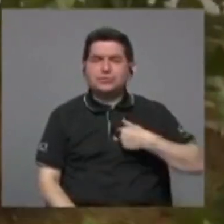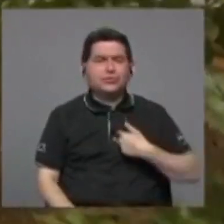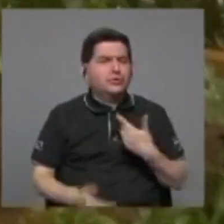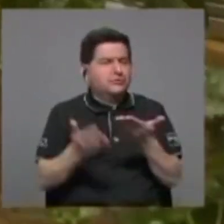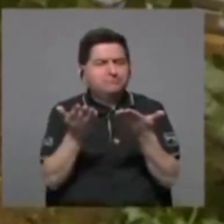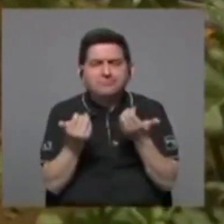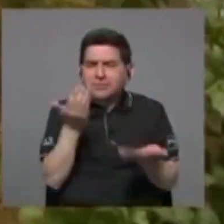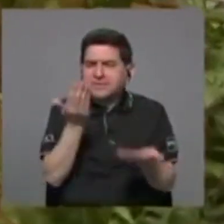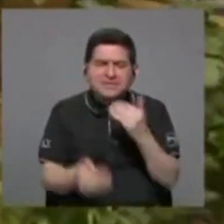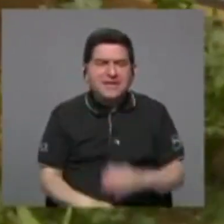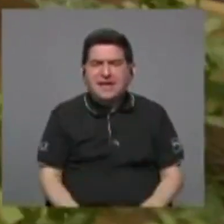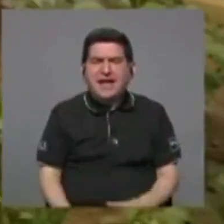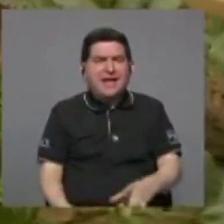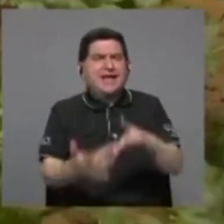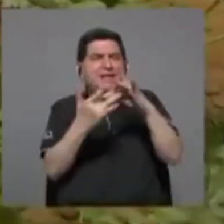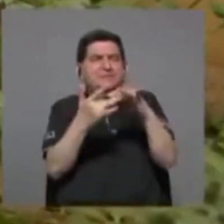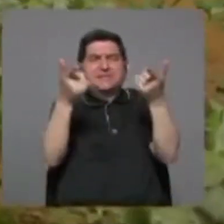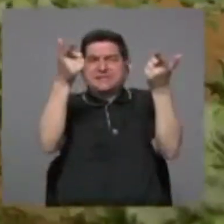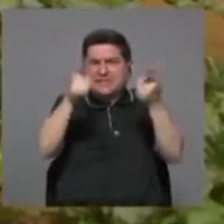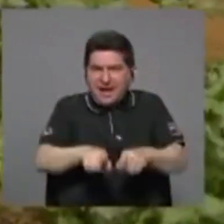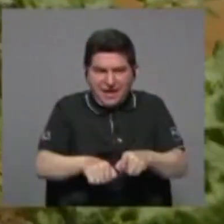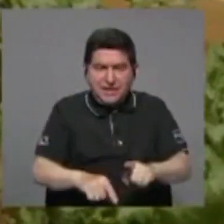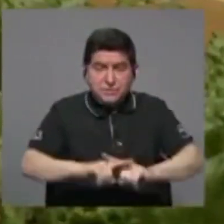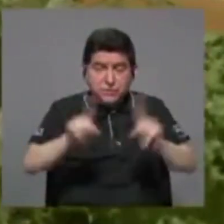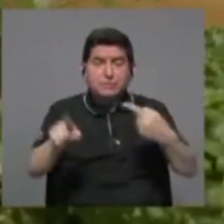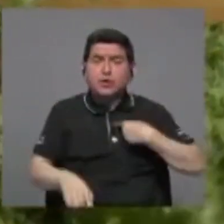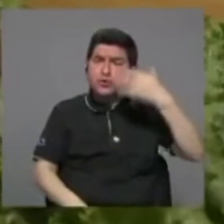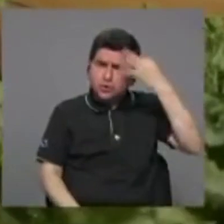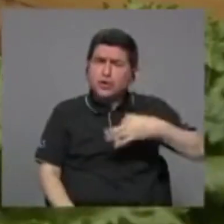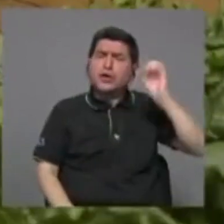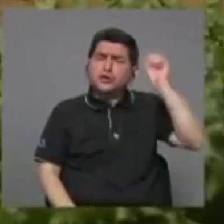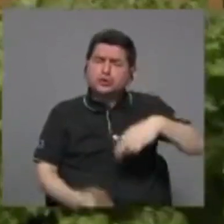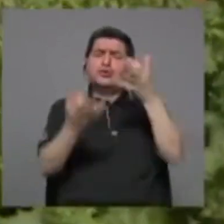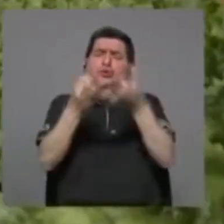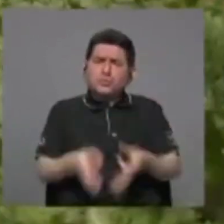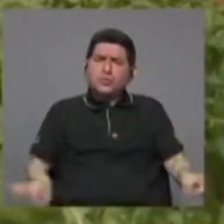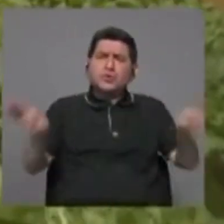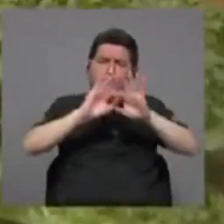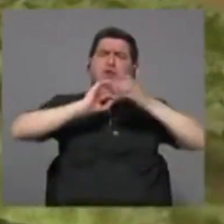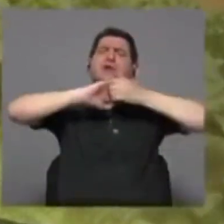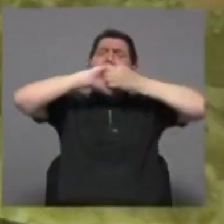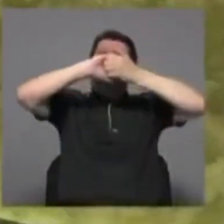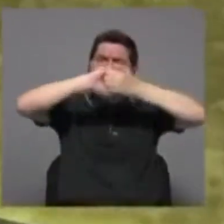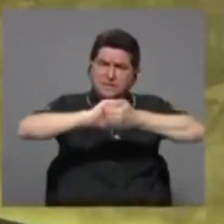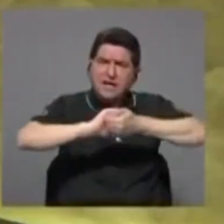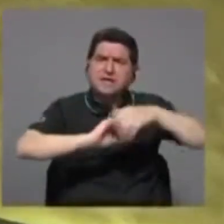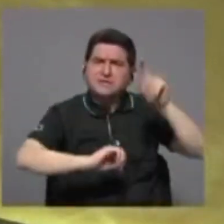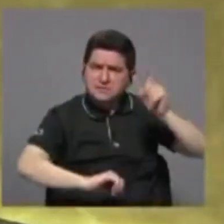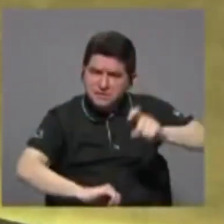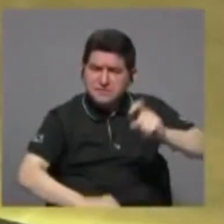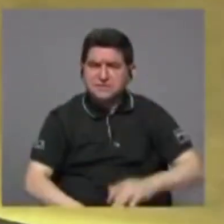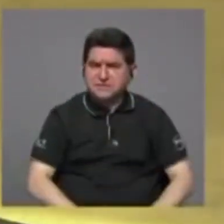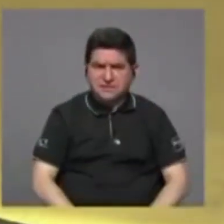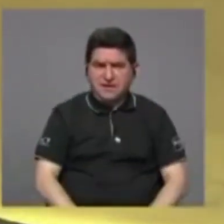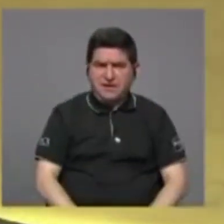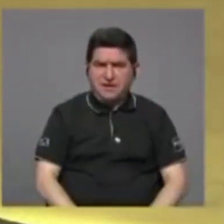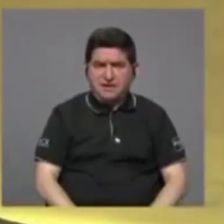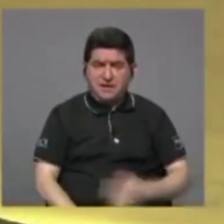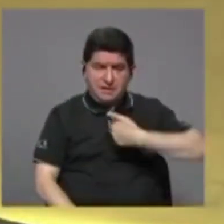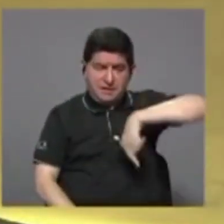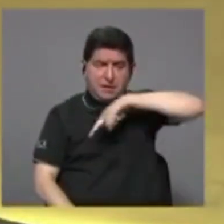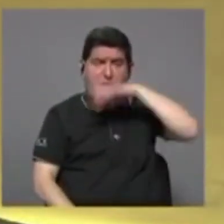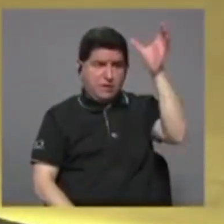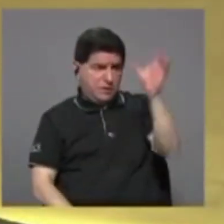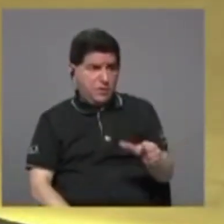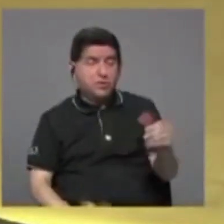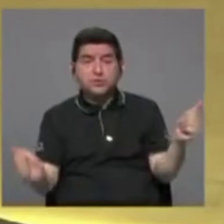particularizar en hechos específicos, pero sí me parece importante esa solidaridad del continente